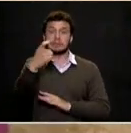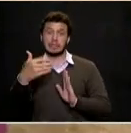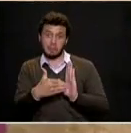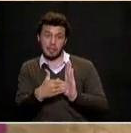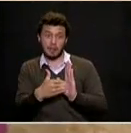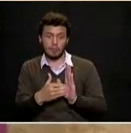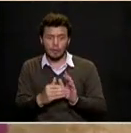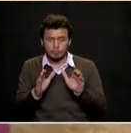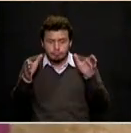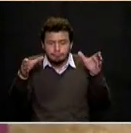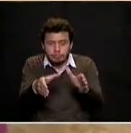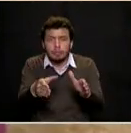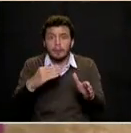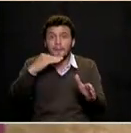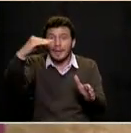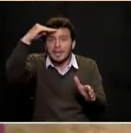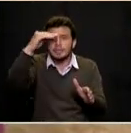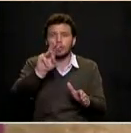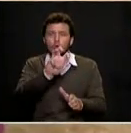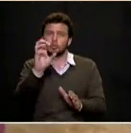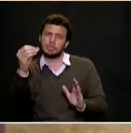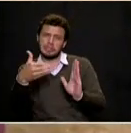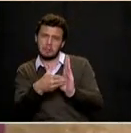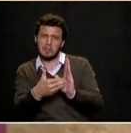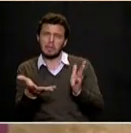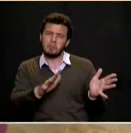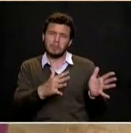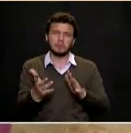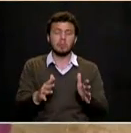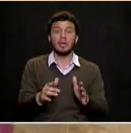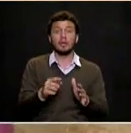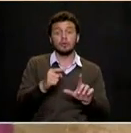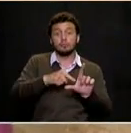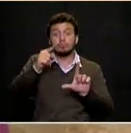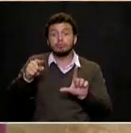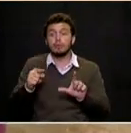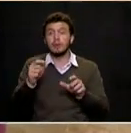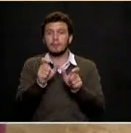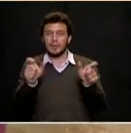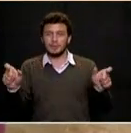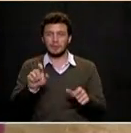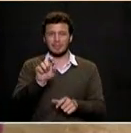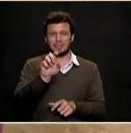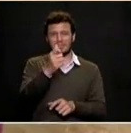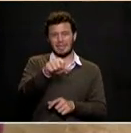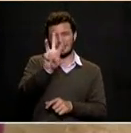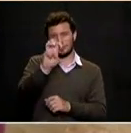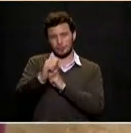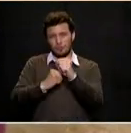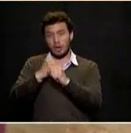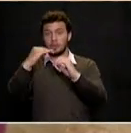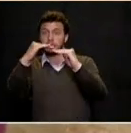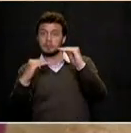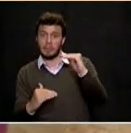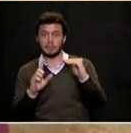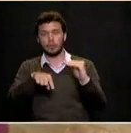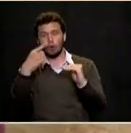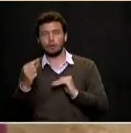hay por lo menos un 40% que son menores de 18 años. De ellos tenemos 13.459